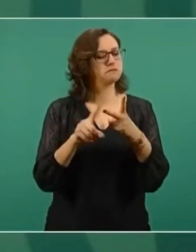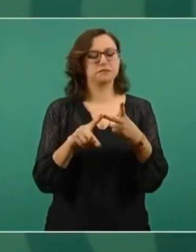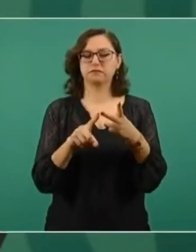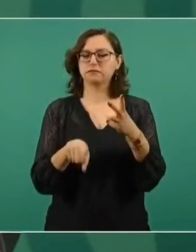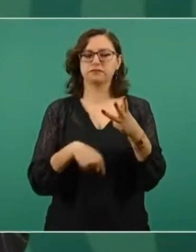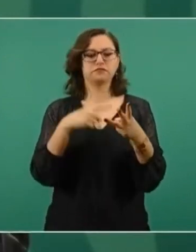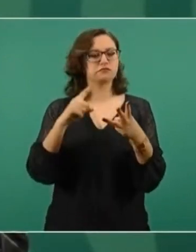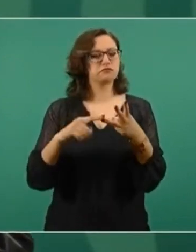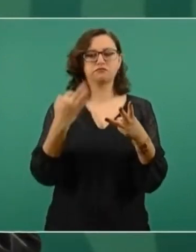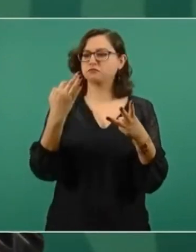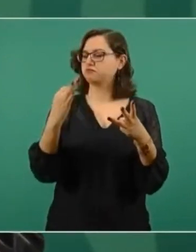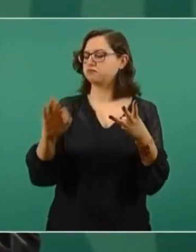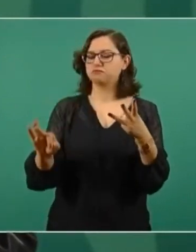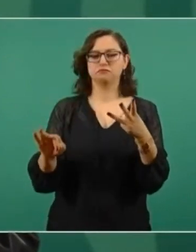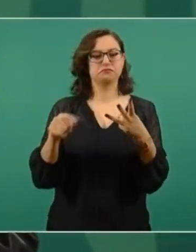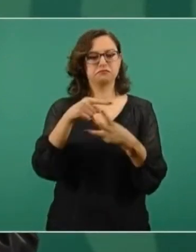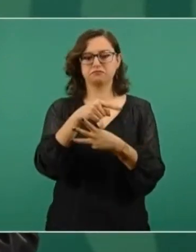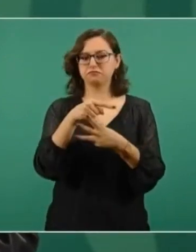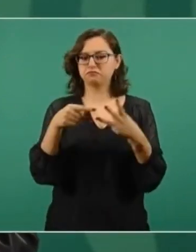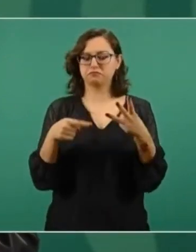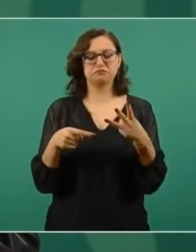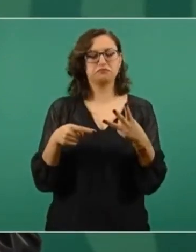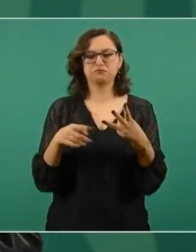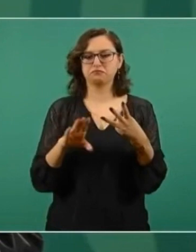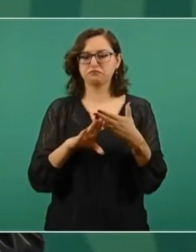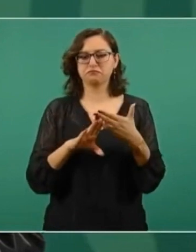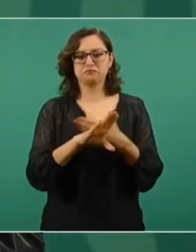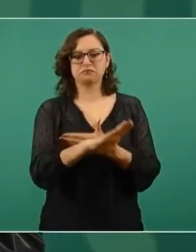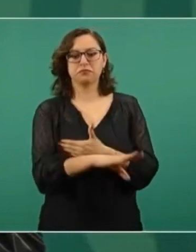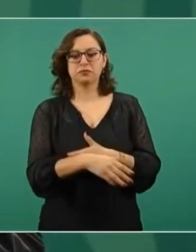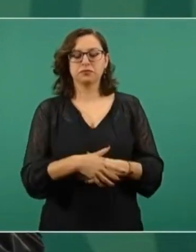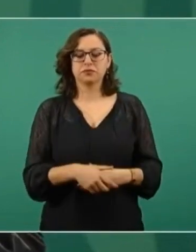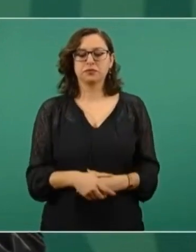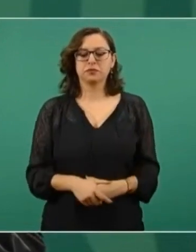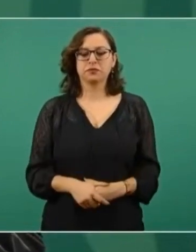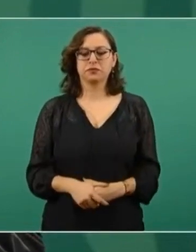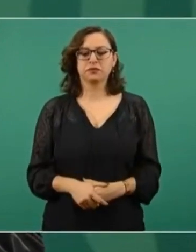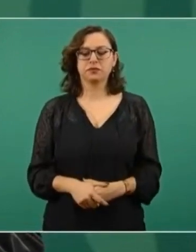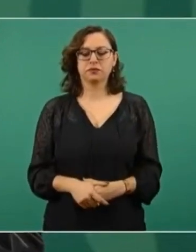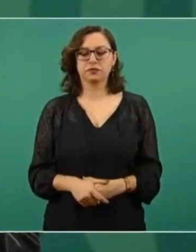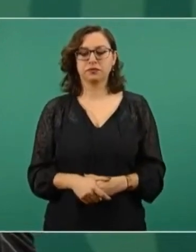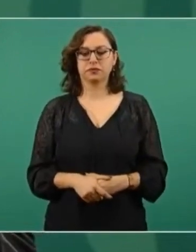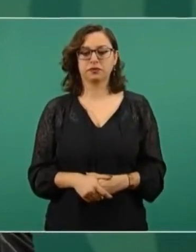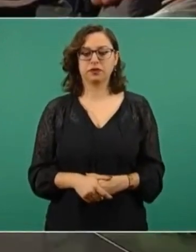no traicionar al pueblo. Y